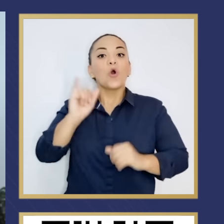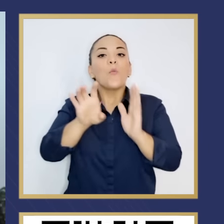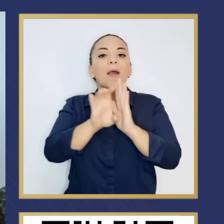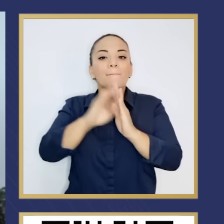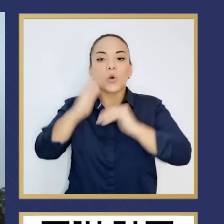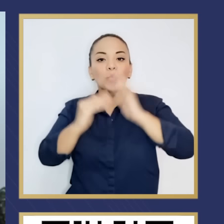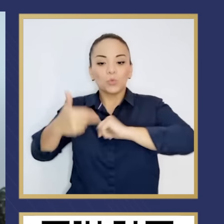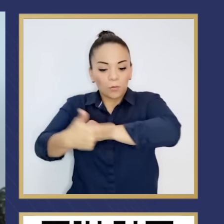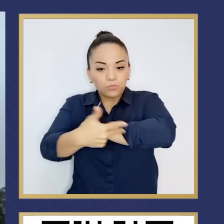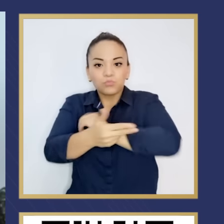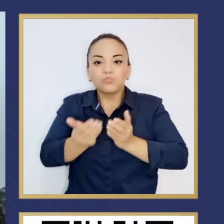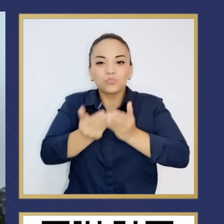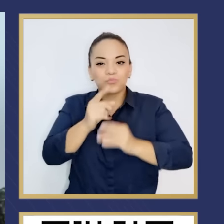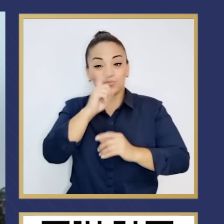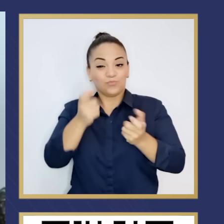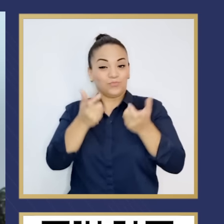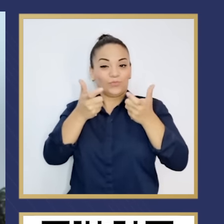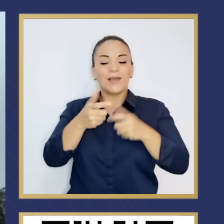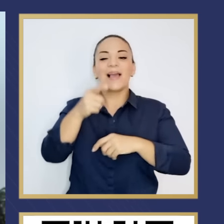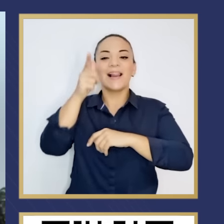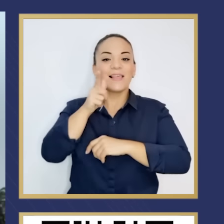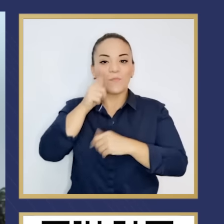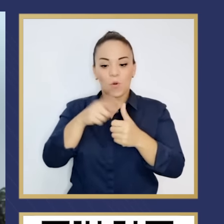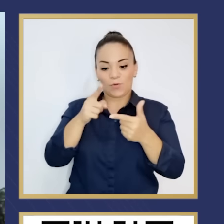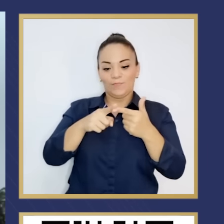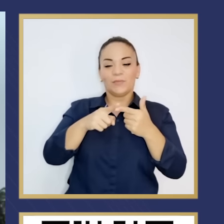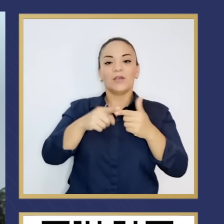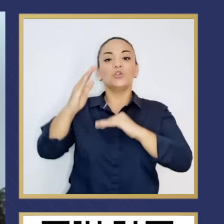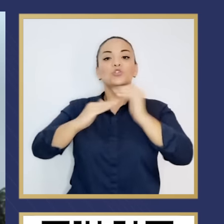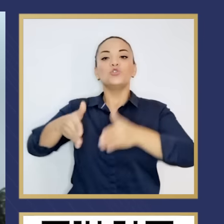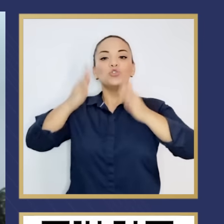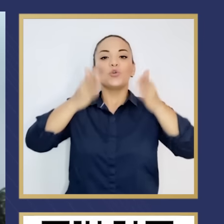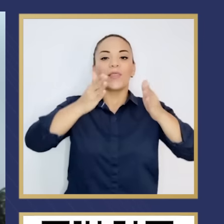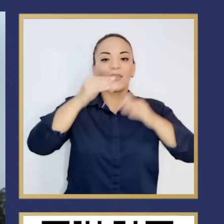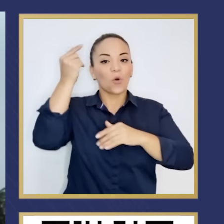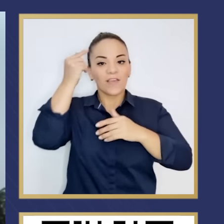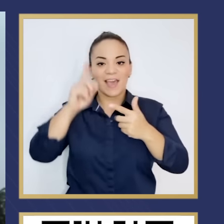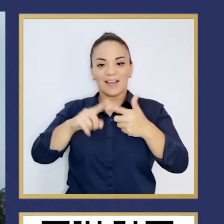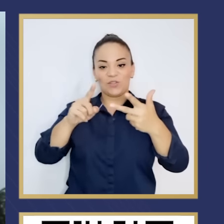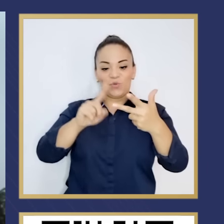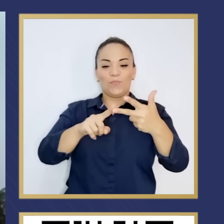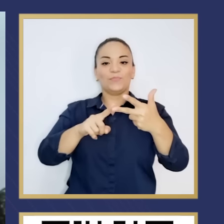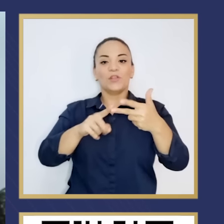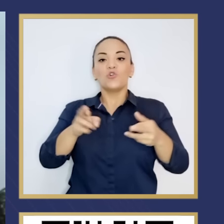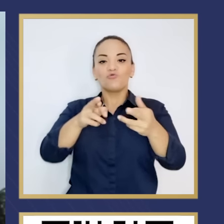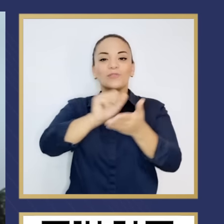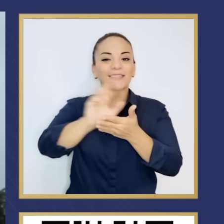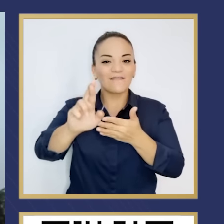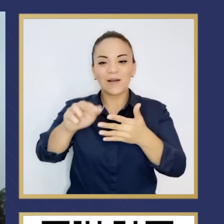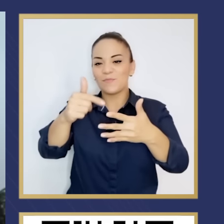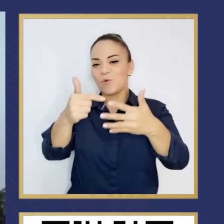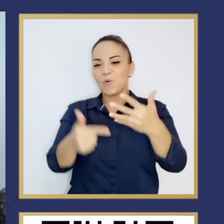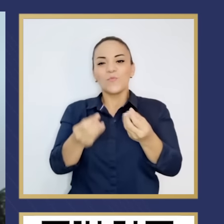de Limón, como la Ciudad Gobierno, como la Ruta a San Ramón, como